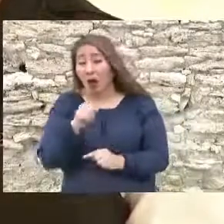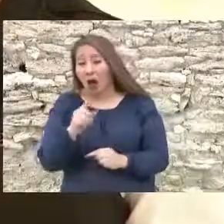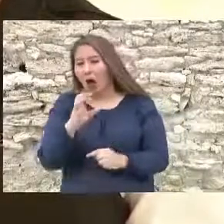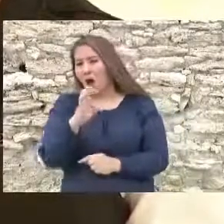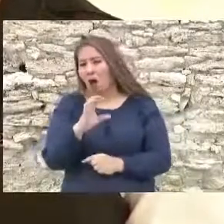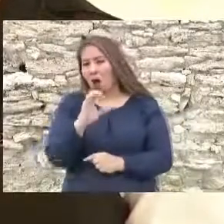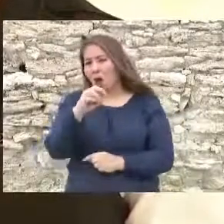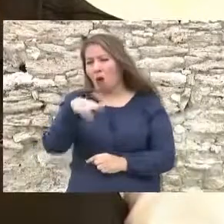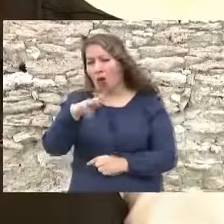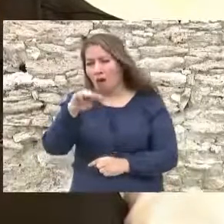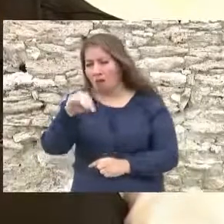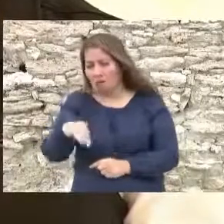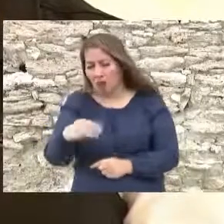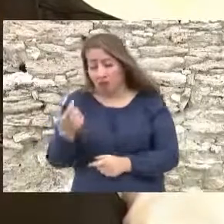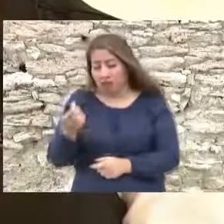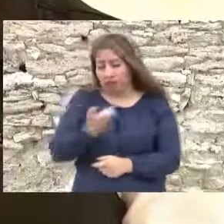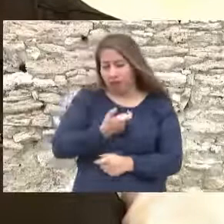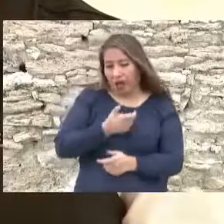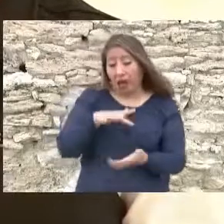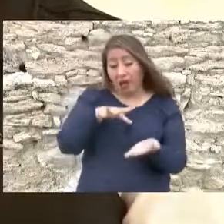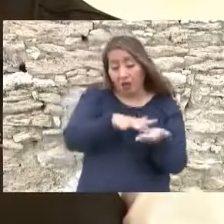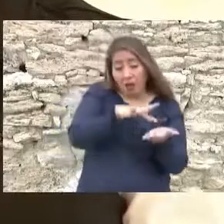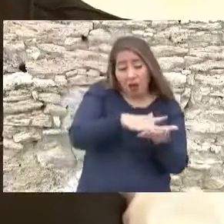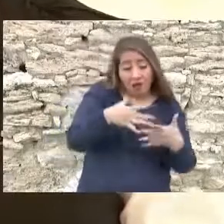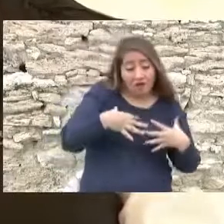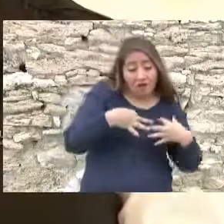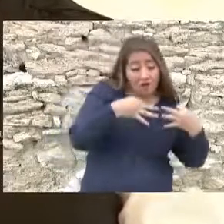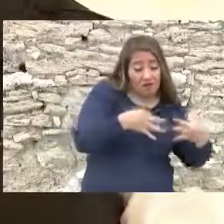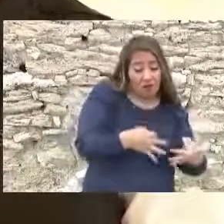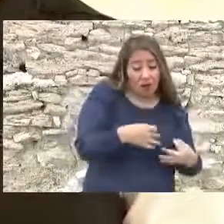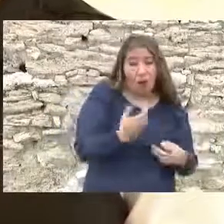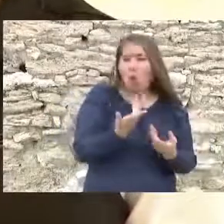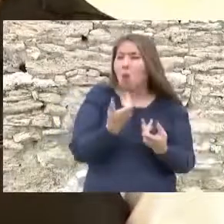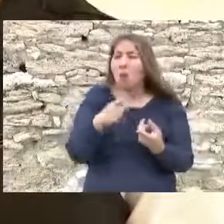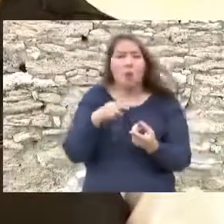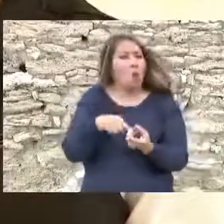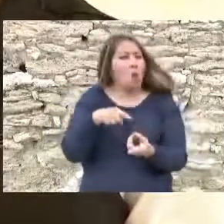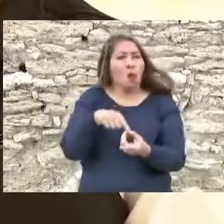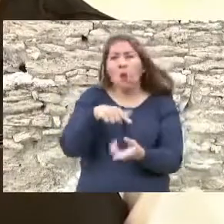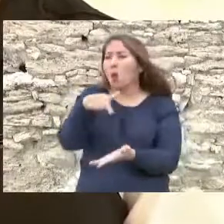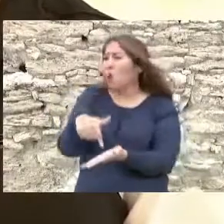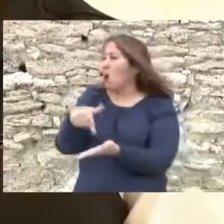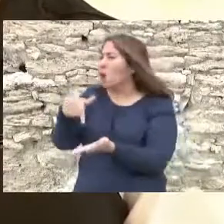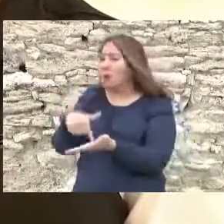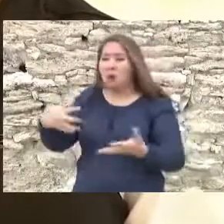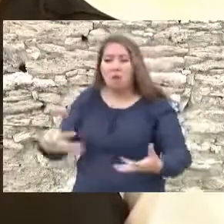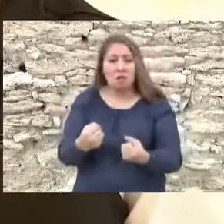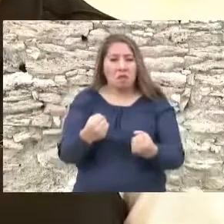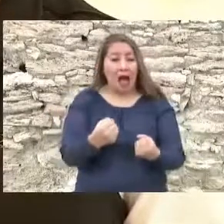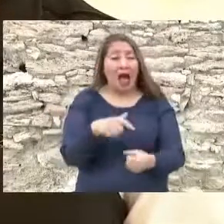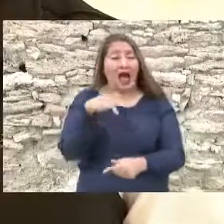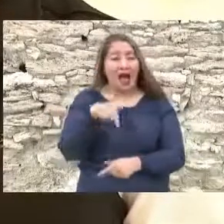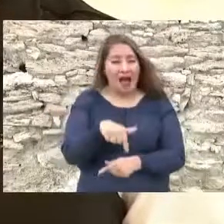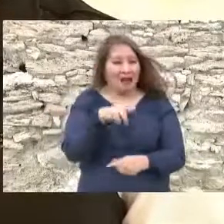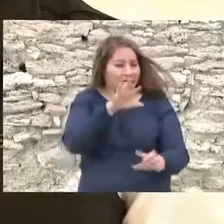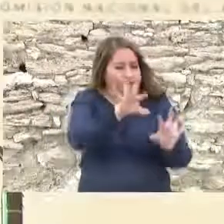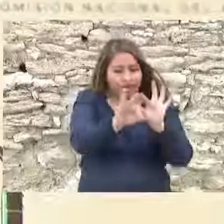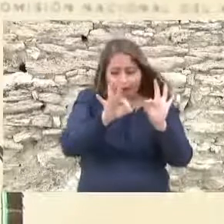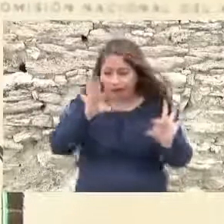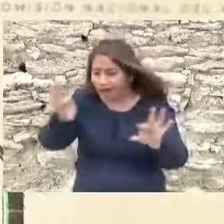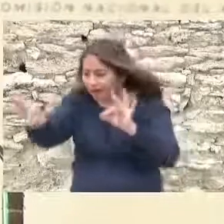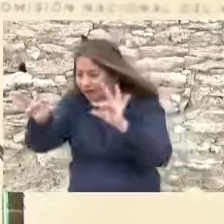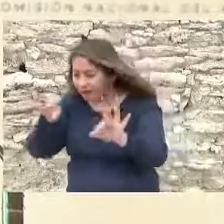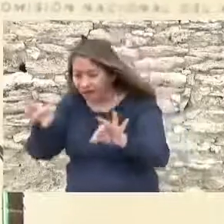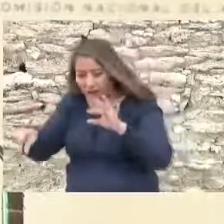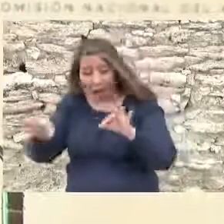la CONAM, con su presupuesto y con apoyo de fundaciones, seleccionó los sitios de actuación para recuperar y para hacer los trabajos